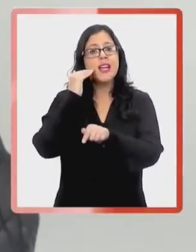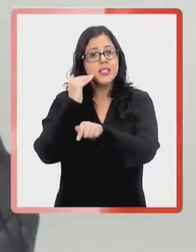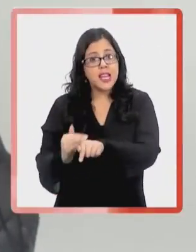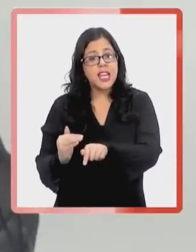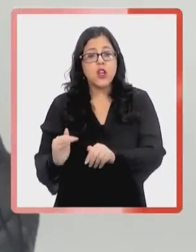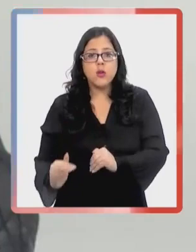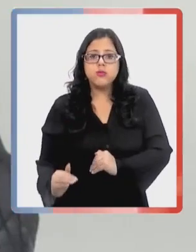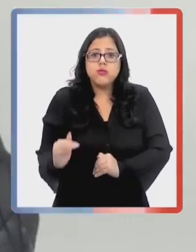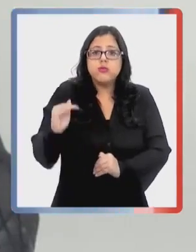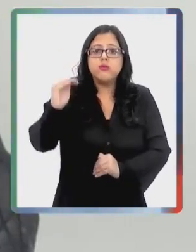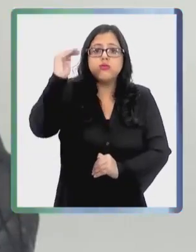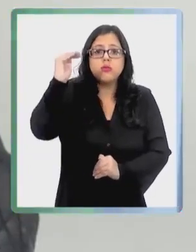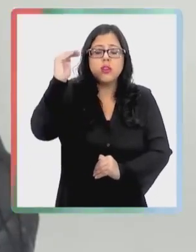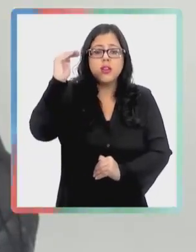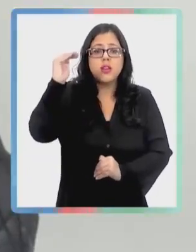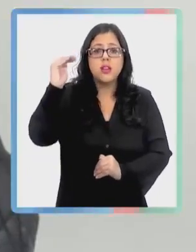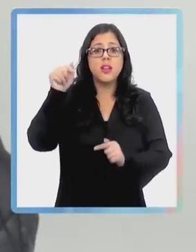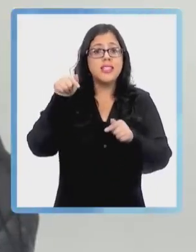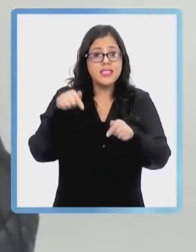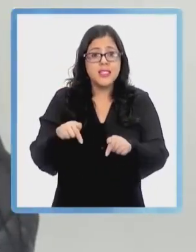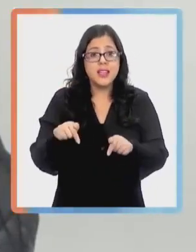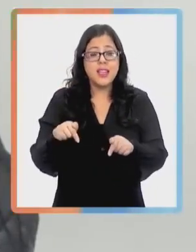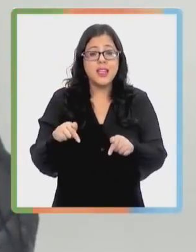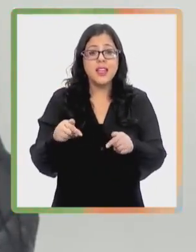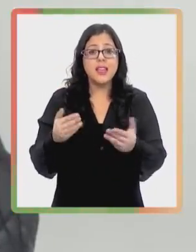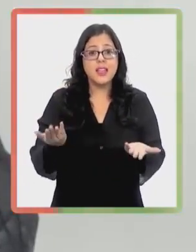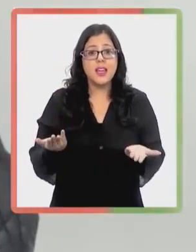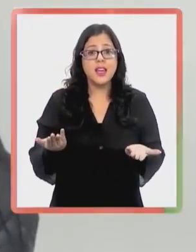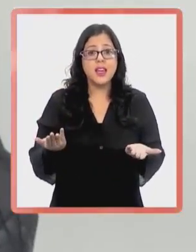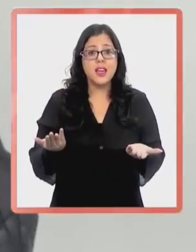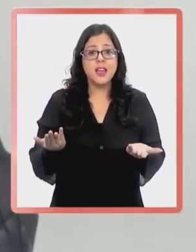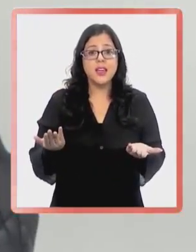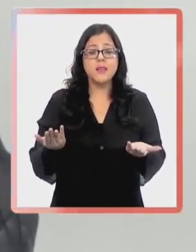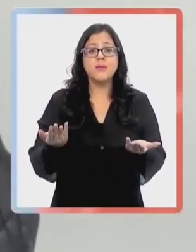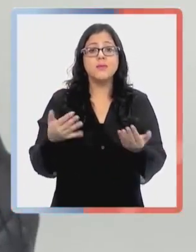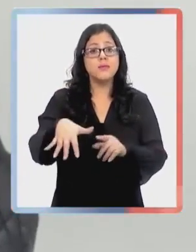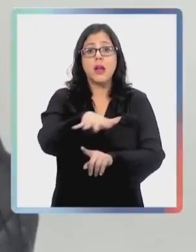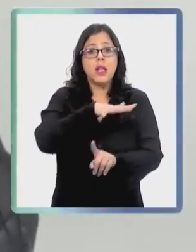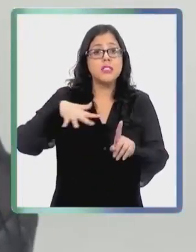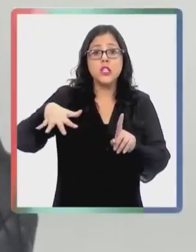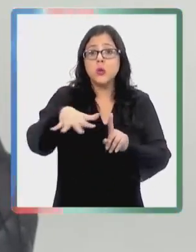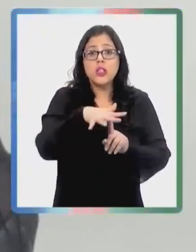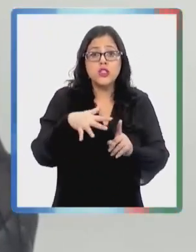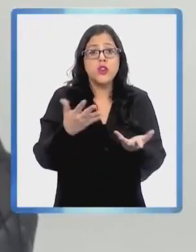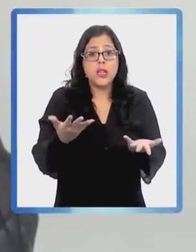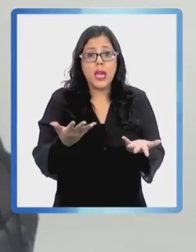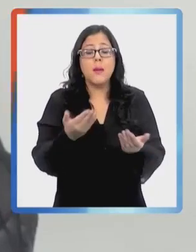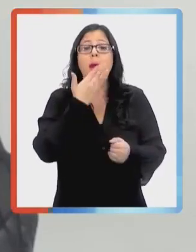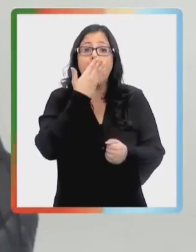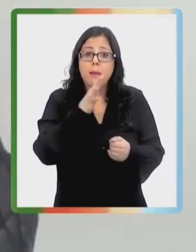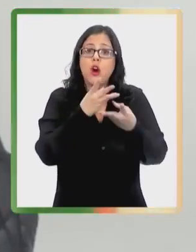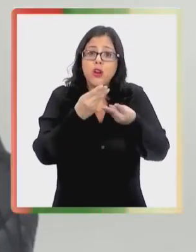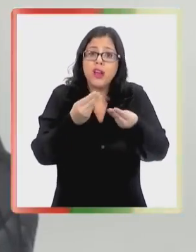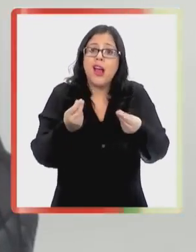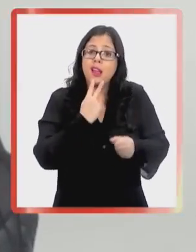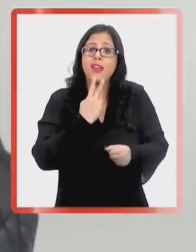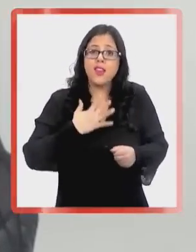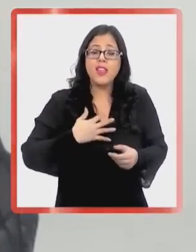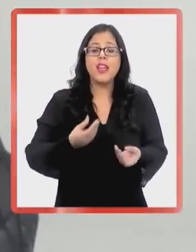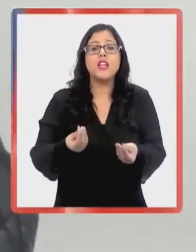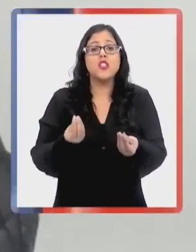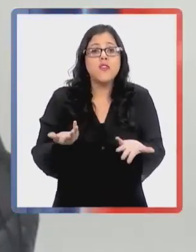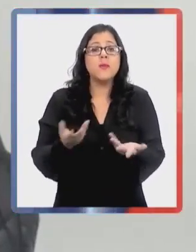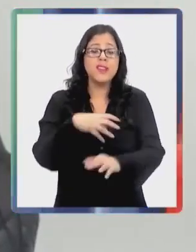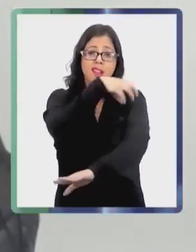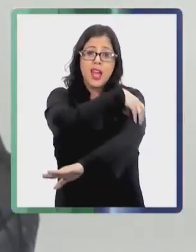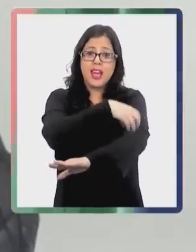niño con ese diagnóstico después va a ser un adulto y va a tener que estar en la sociedad, como tú, como yo, con una mejor calidad de vida. Por lo tanto, efectivamente,